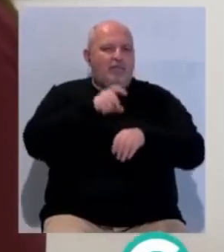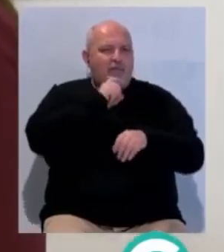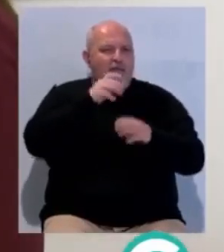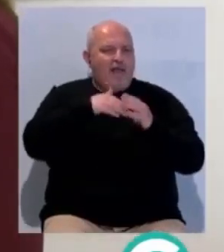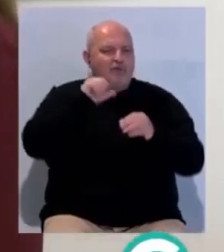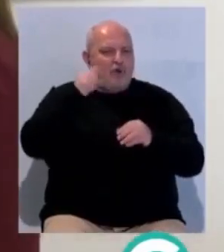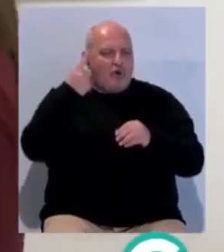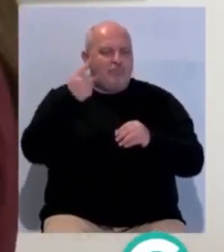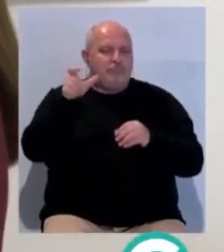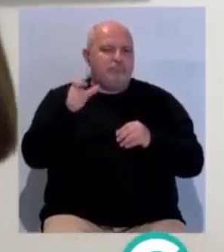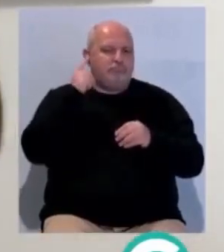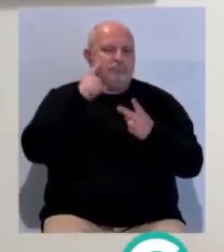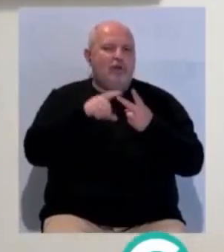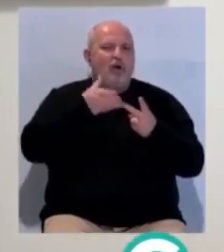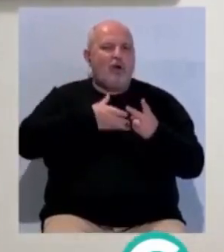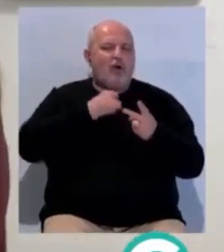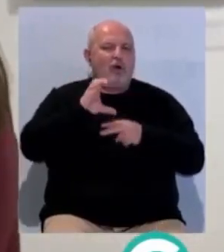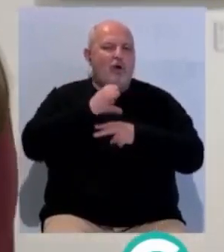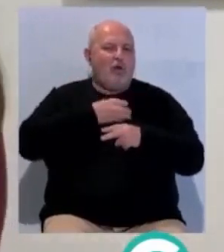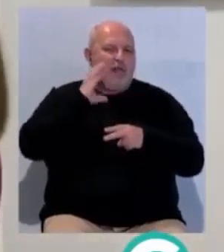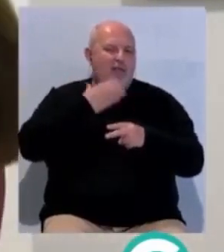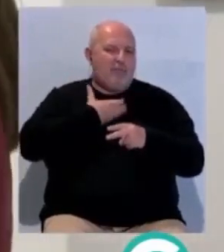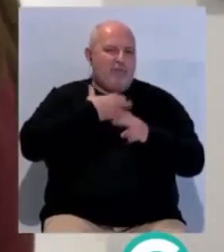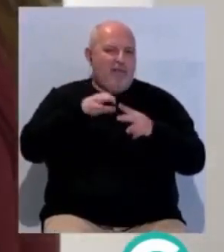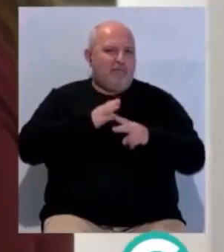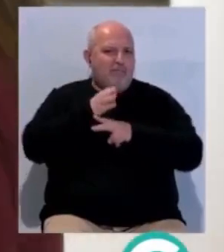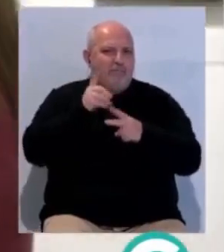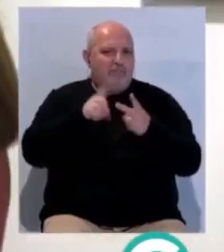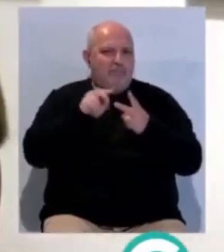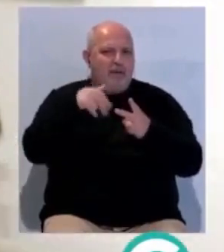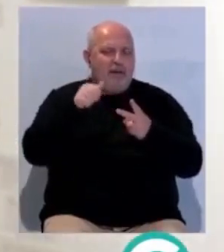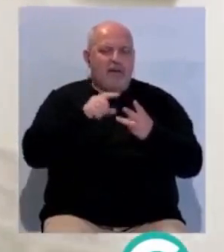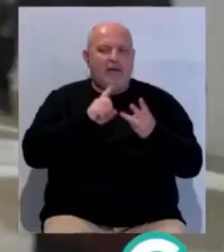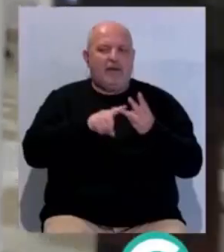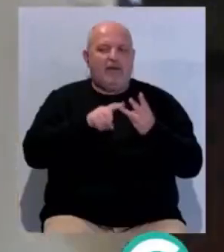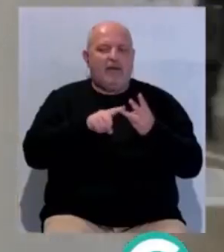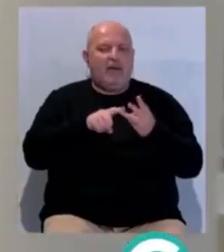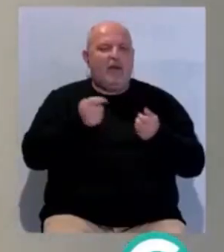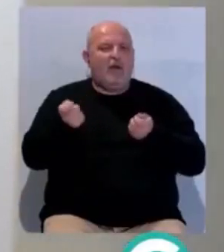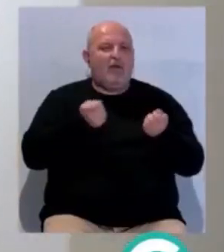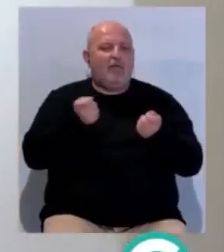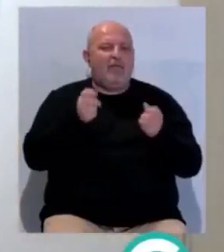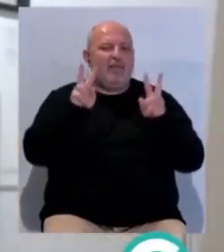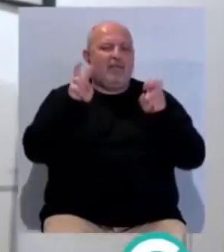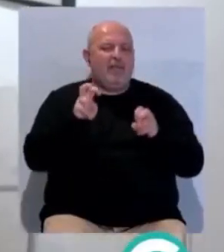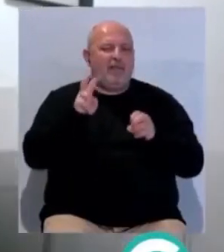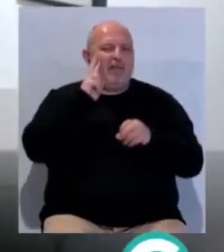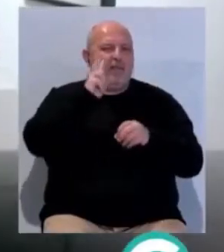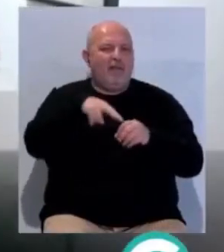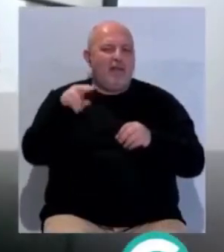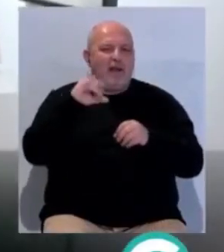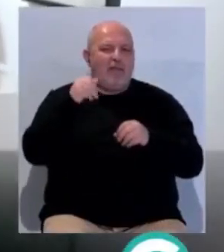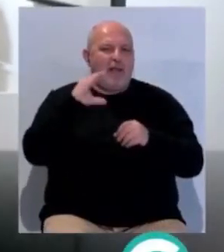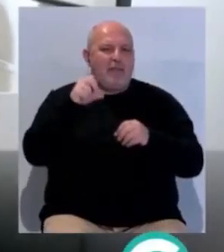Fundación Cajasol, Mar Diez, la concejala de Igualdad del Ayuntamiento de Cádiz, Virginia Martín, y la coordinadora de la exposición,